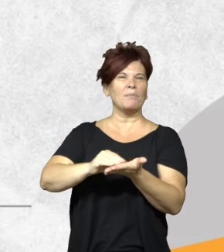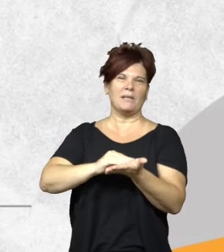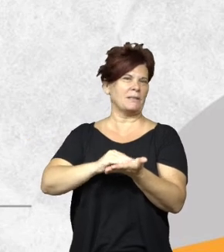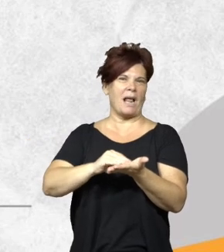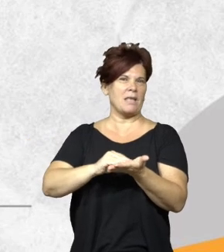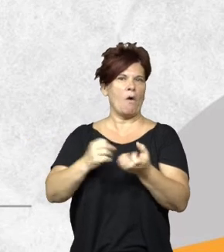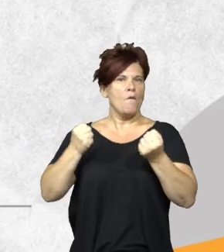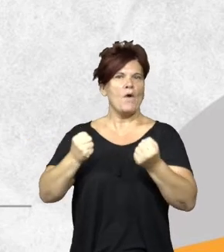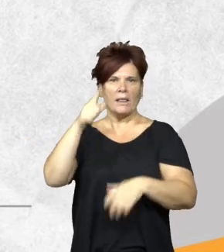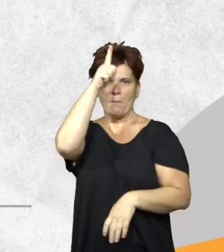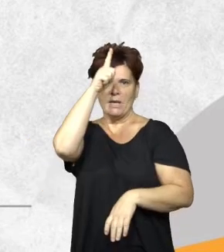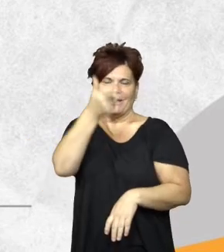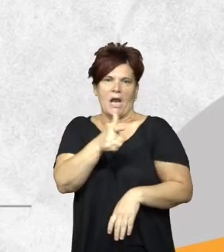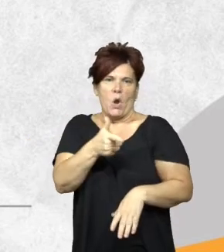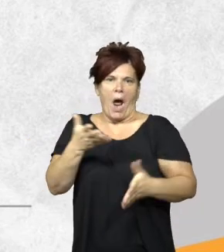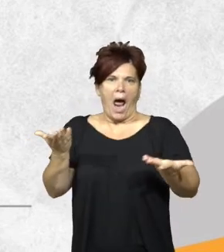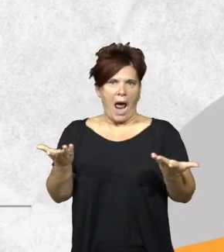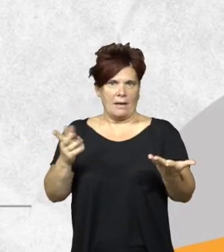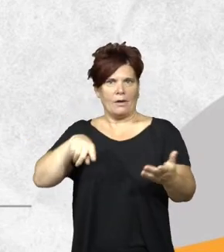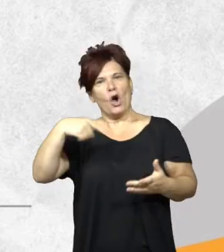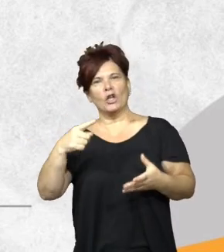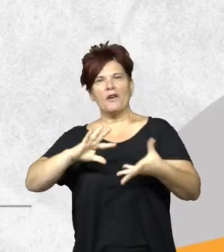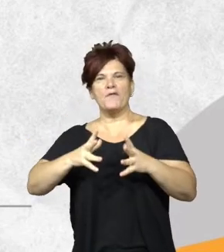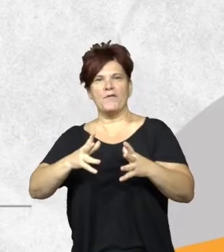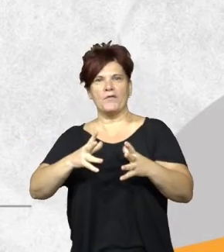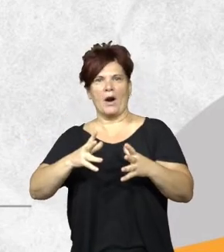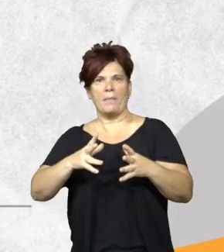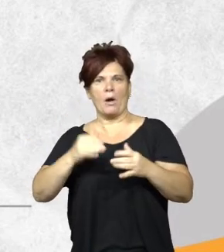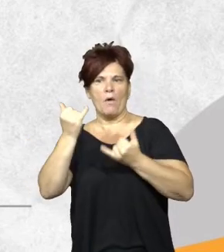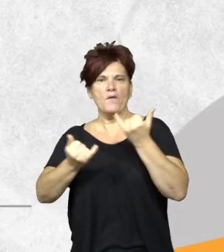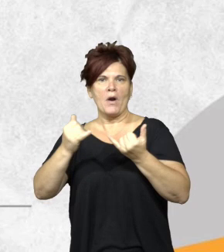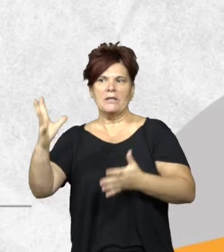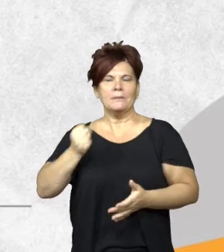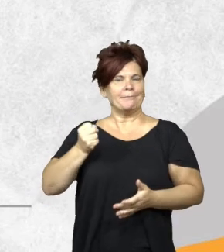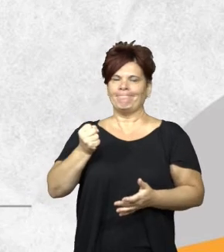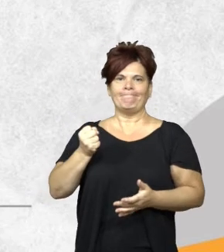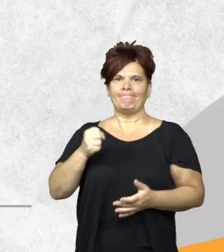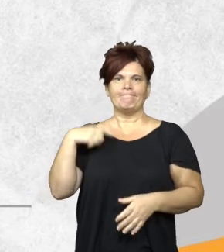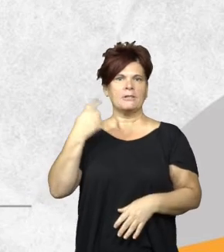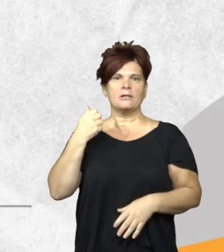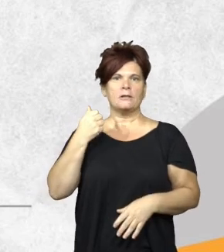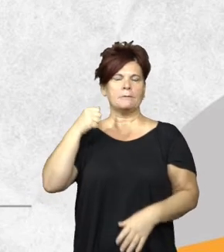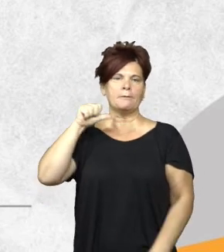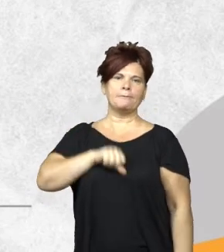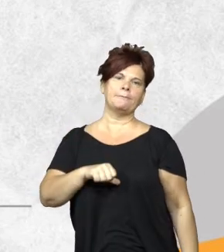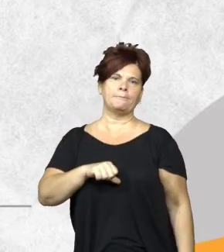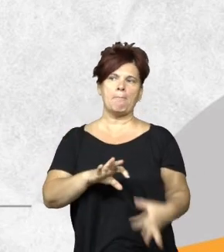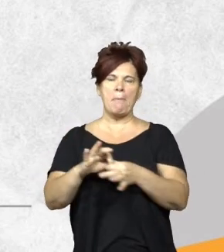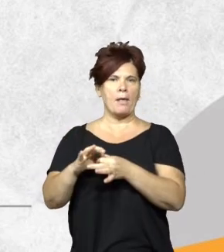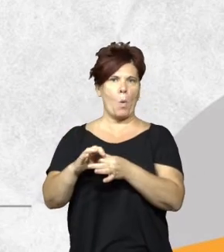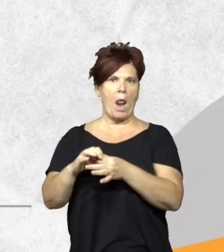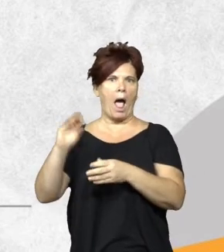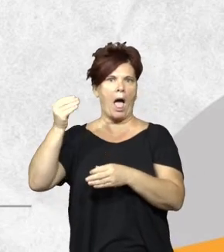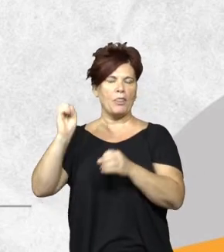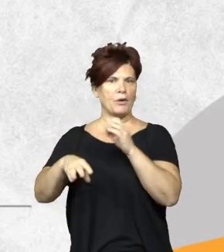ni lo podés de otra manera obtener estos datos. Así que realmente siempre nos frustramos con el tema de residuos y más ahora